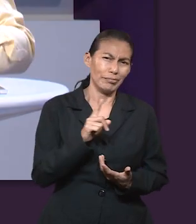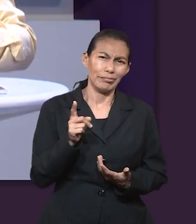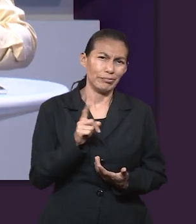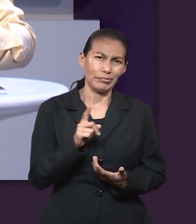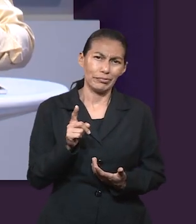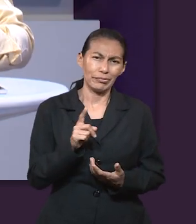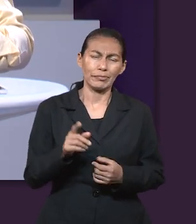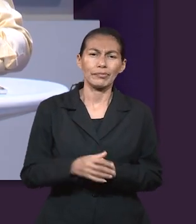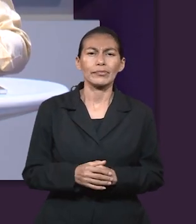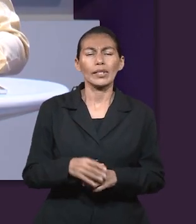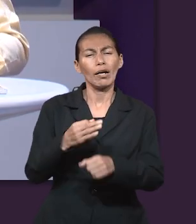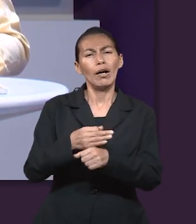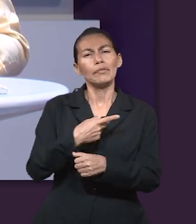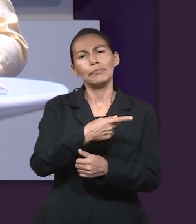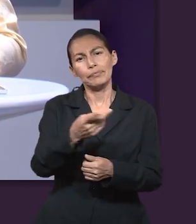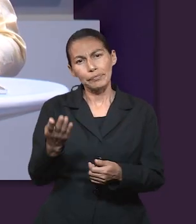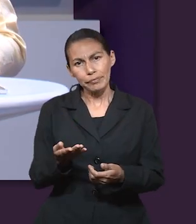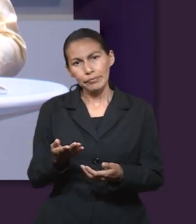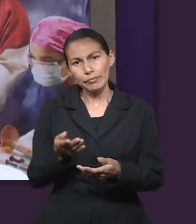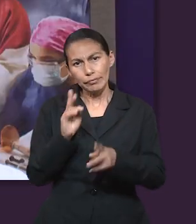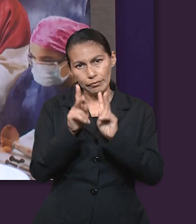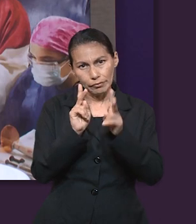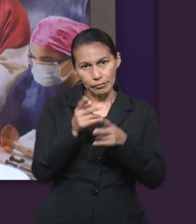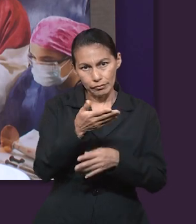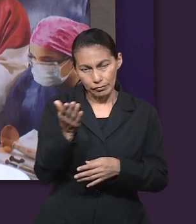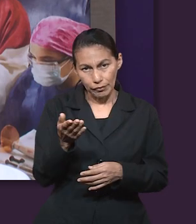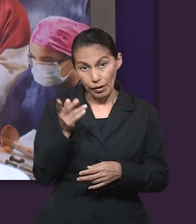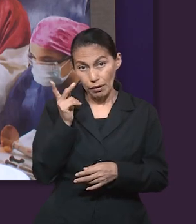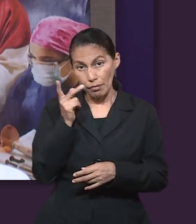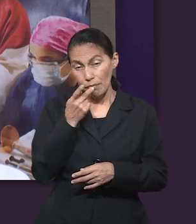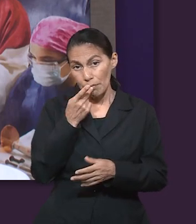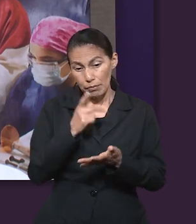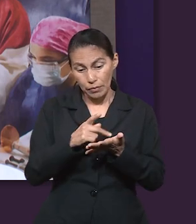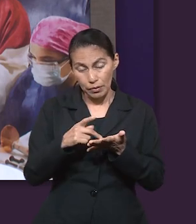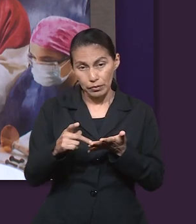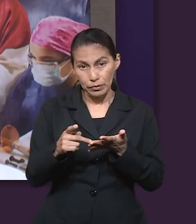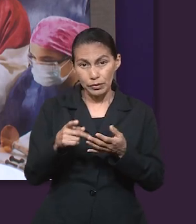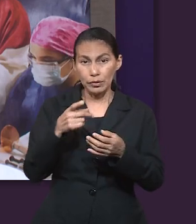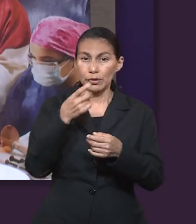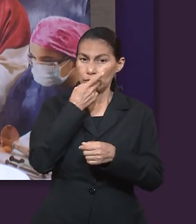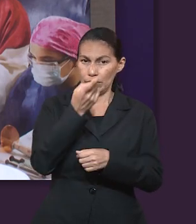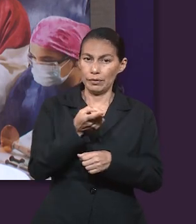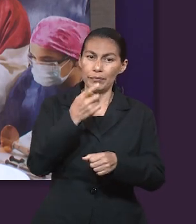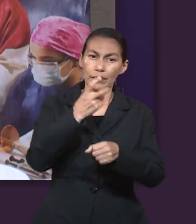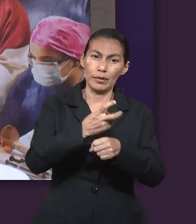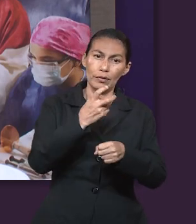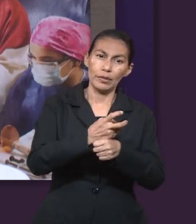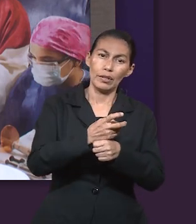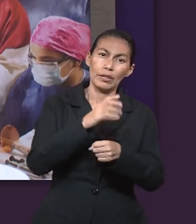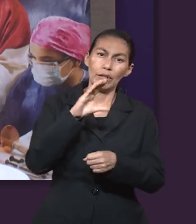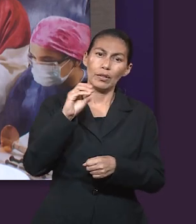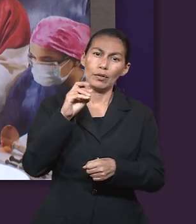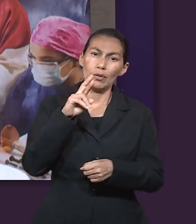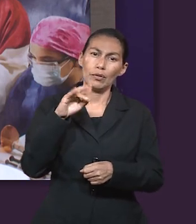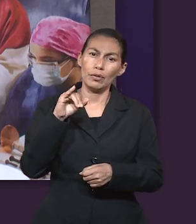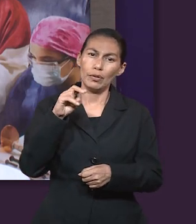ese contexto me gustaría compartir con ustedes lo que dice Pablo en la segunda carta a los Corintios, el capítulo 1, versículo